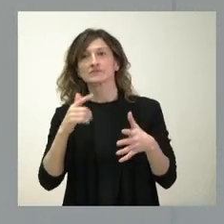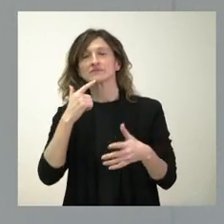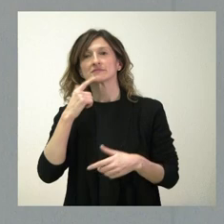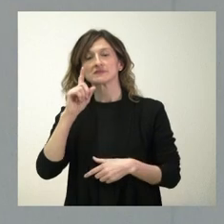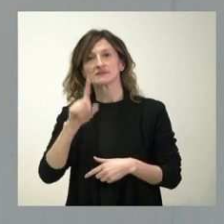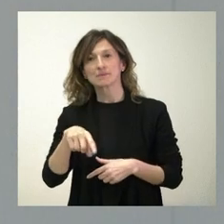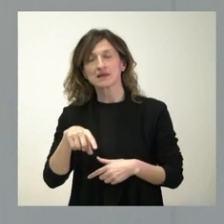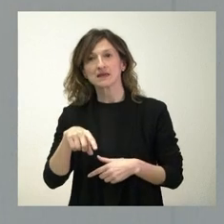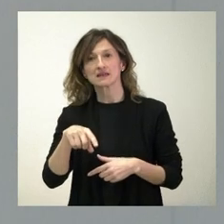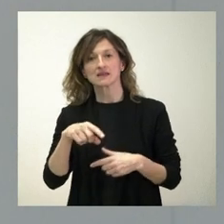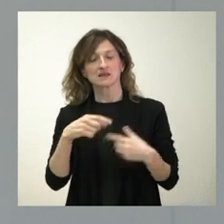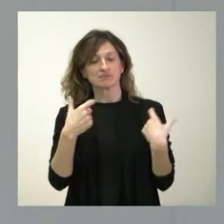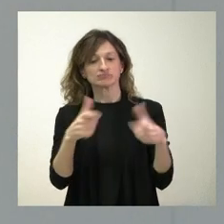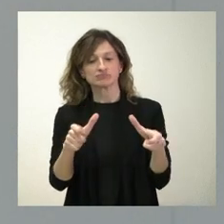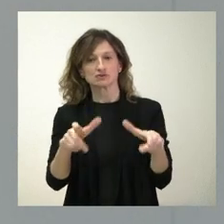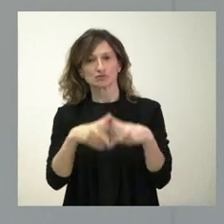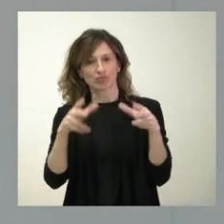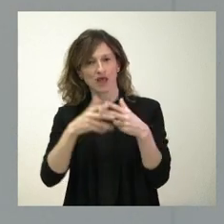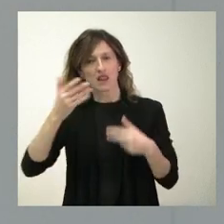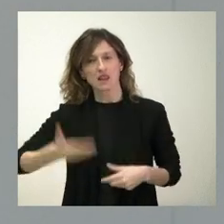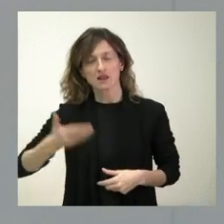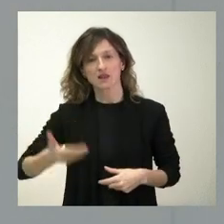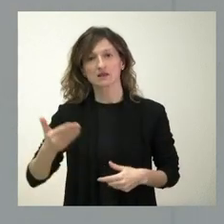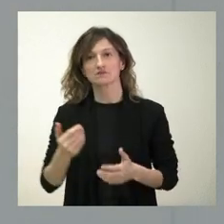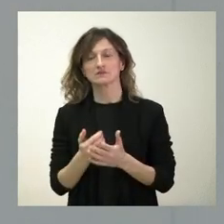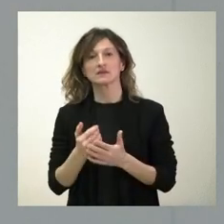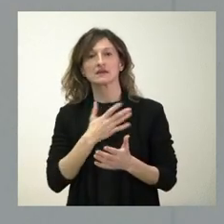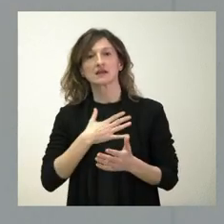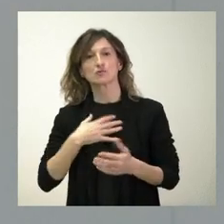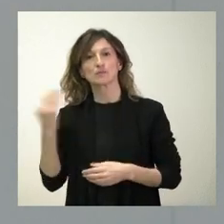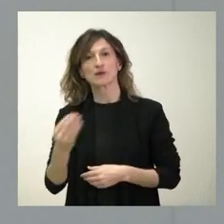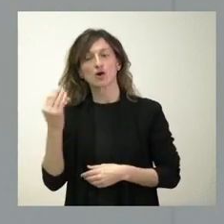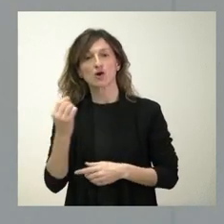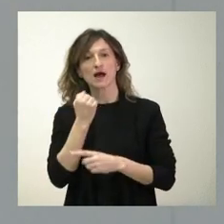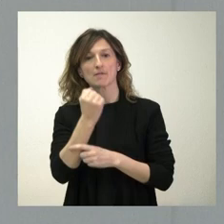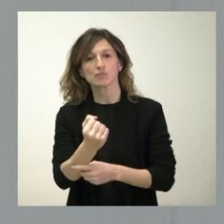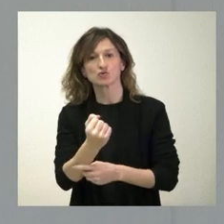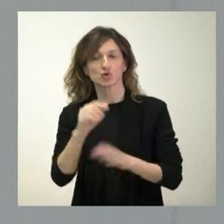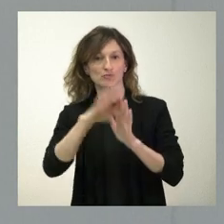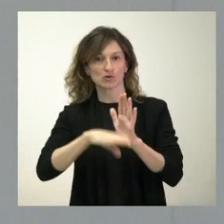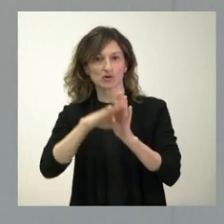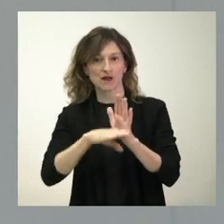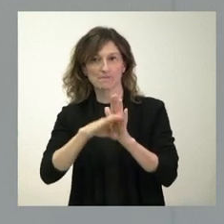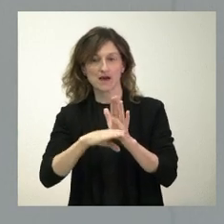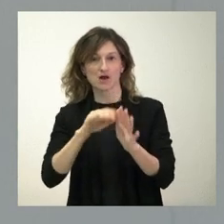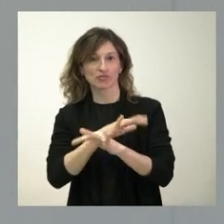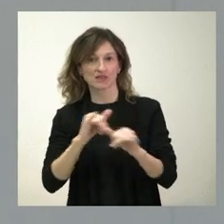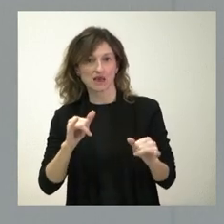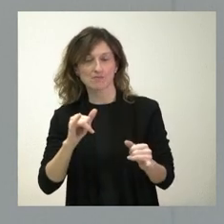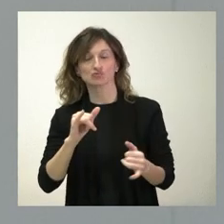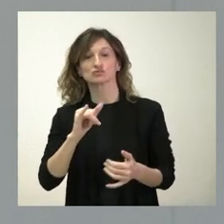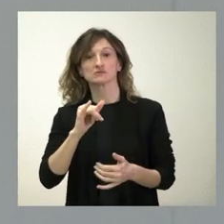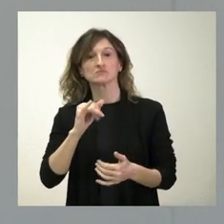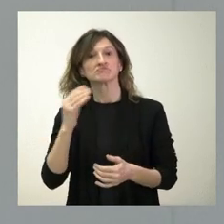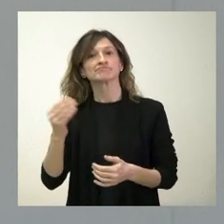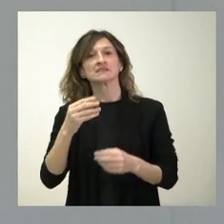Gobierno que tiene un apartado social muy relevante, mejorando el apoyo a través del programa Conciliamos, mejoramos nuestros servicios públicos, pero